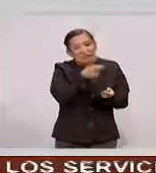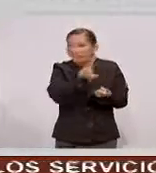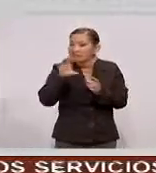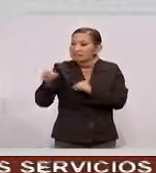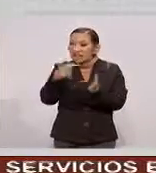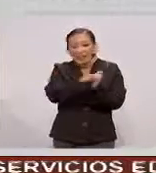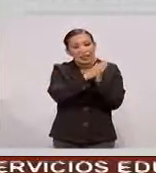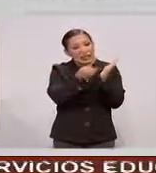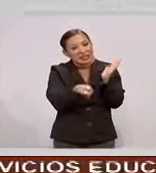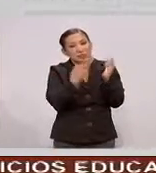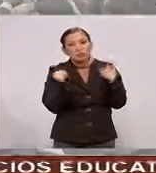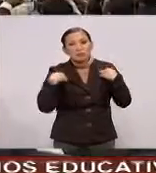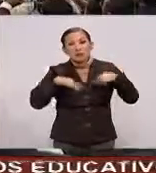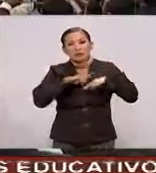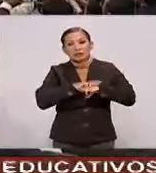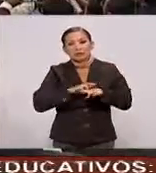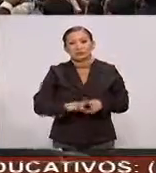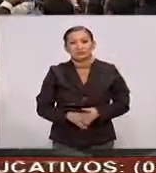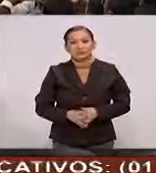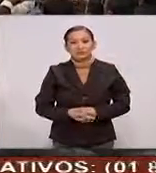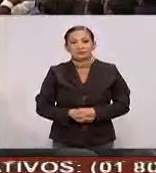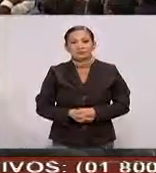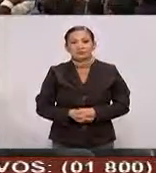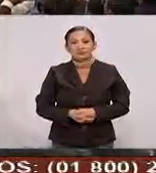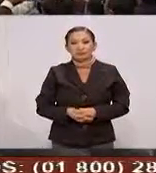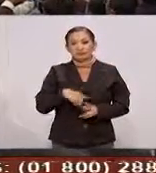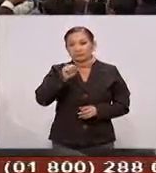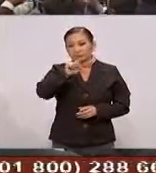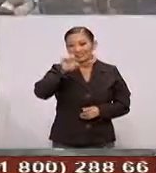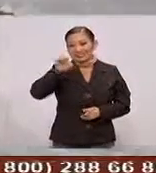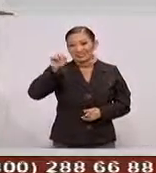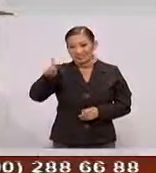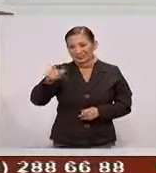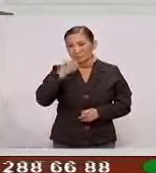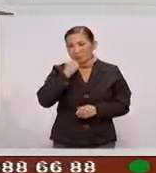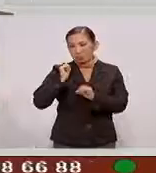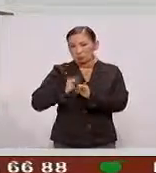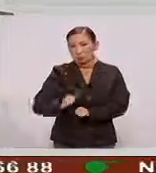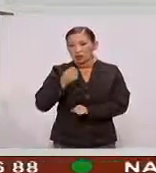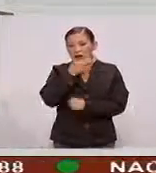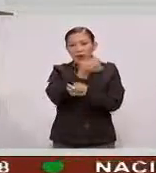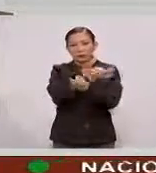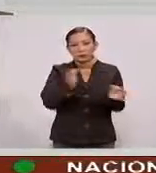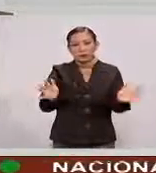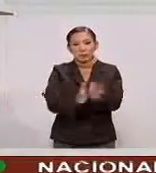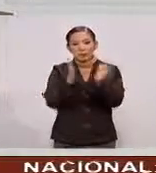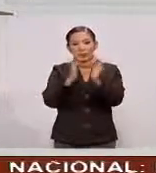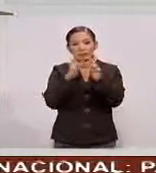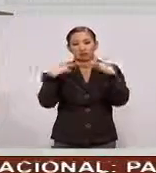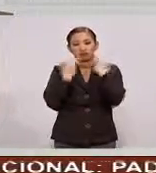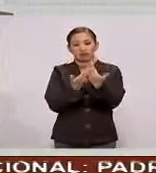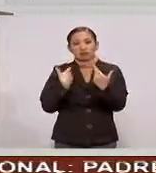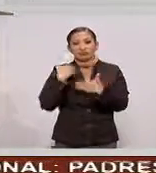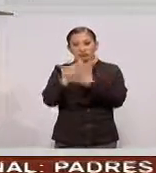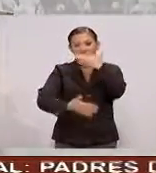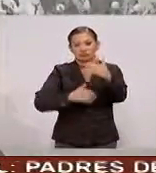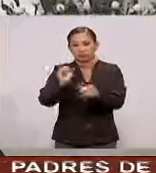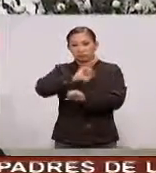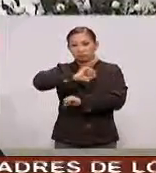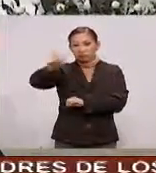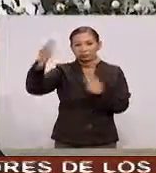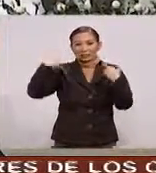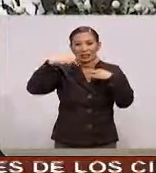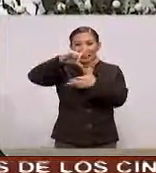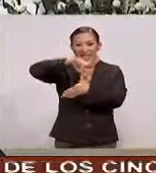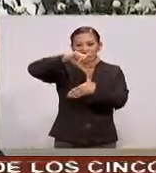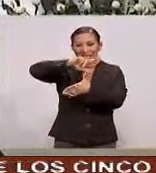capacitación A los maestros El secretario León Nuño Informó lo anterior Al participar en el Foro de formación Y desarrollo profesional Docente